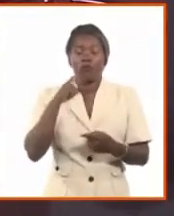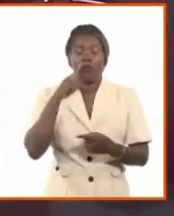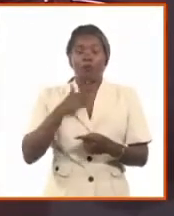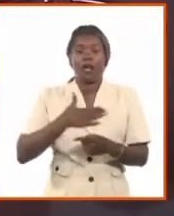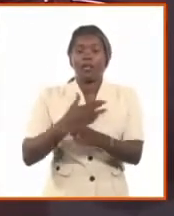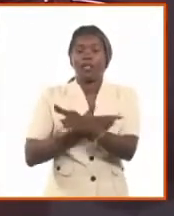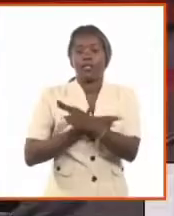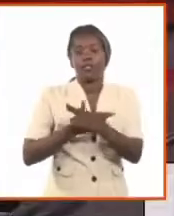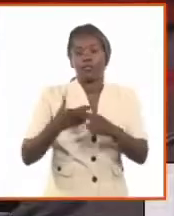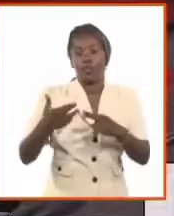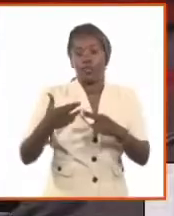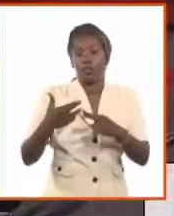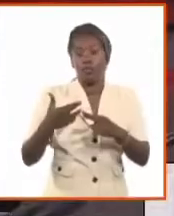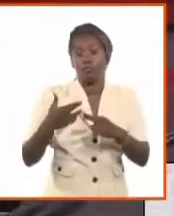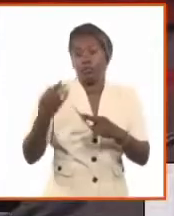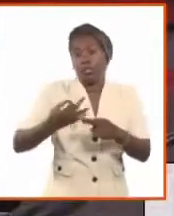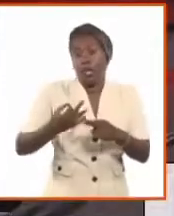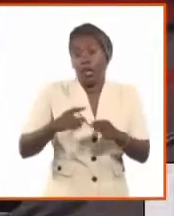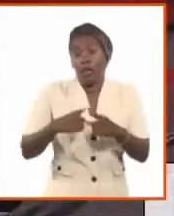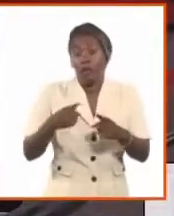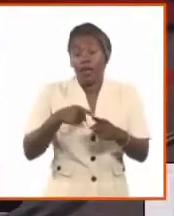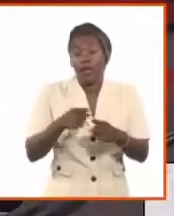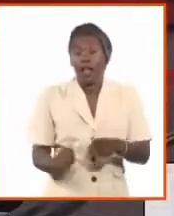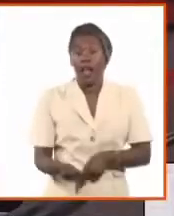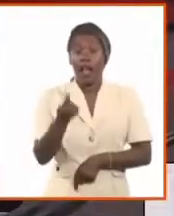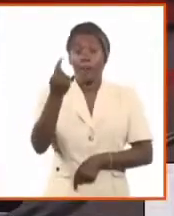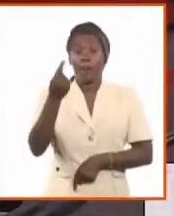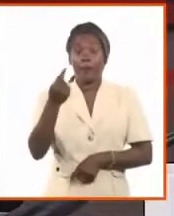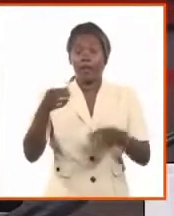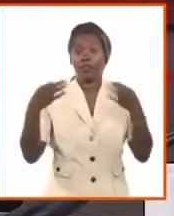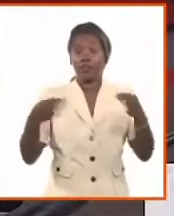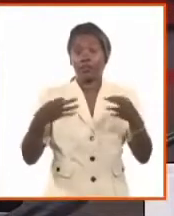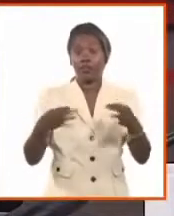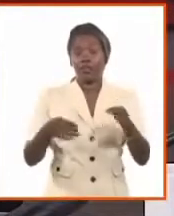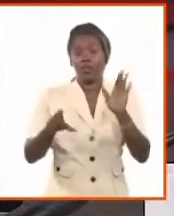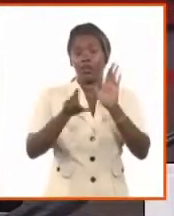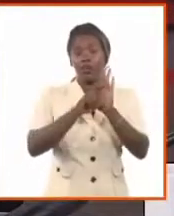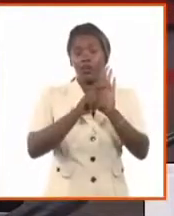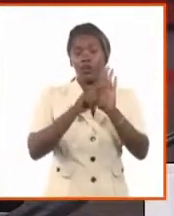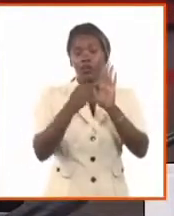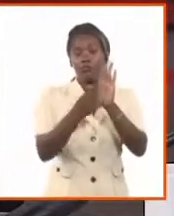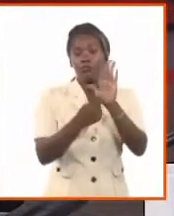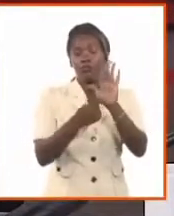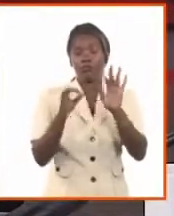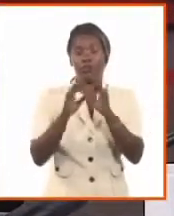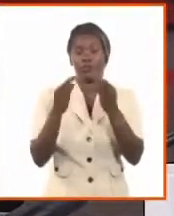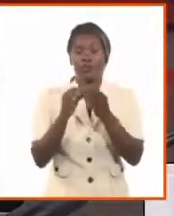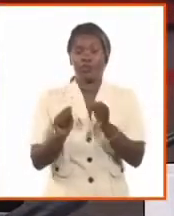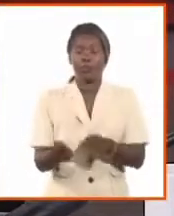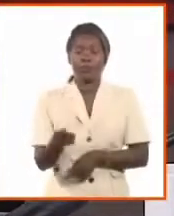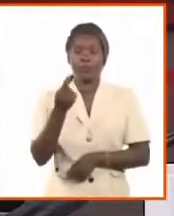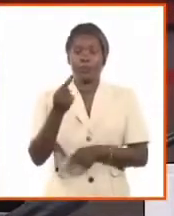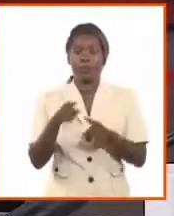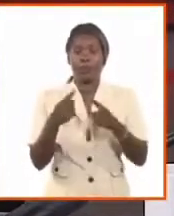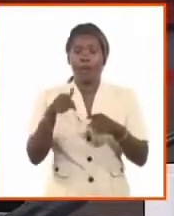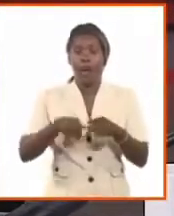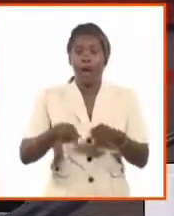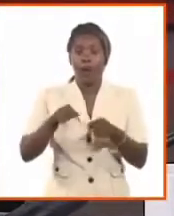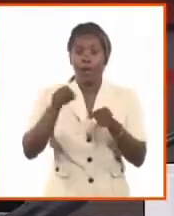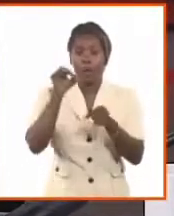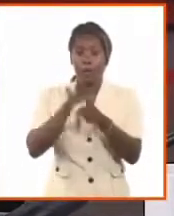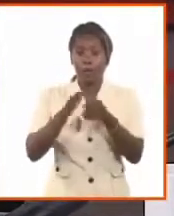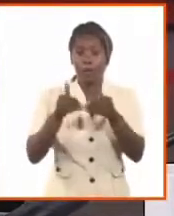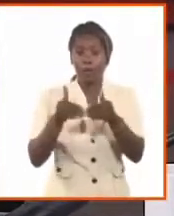el 25 de septiembre. Porque de ese resultado del referendo depende de cómo vamos a diseñar las familias cubanas en los próximos